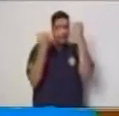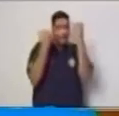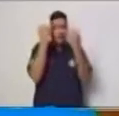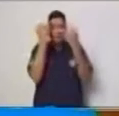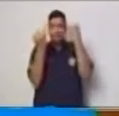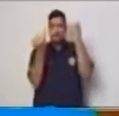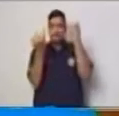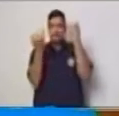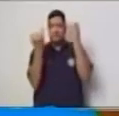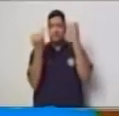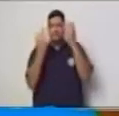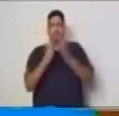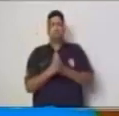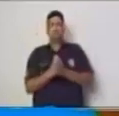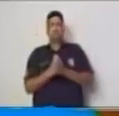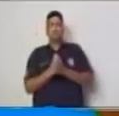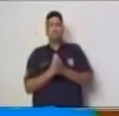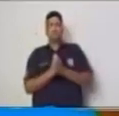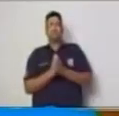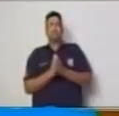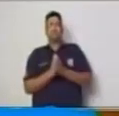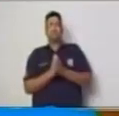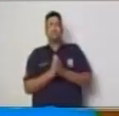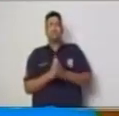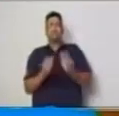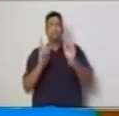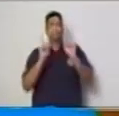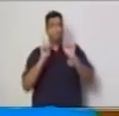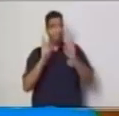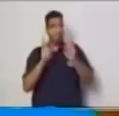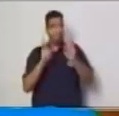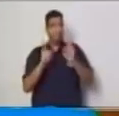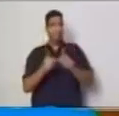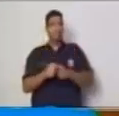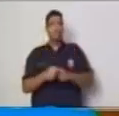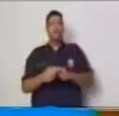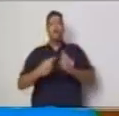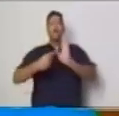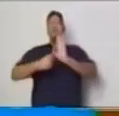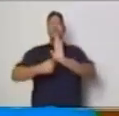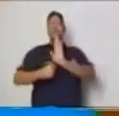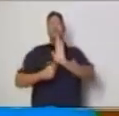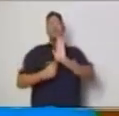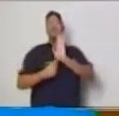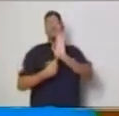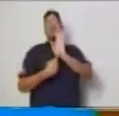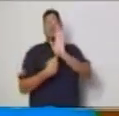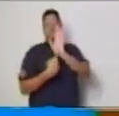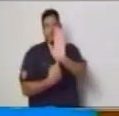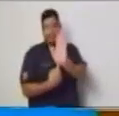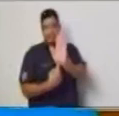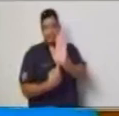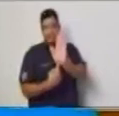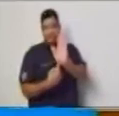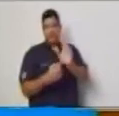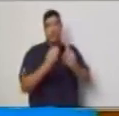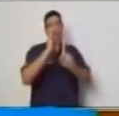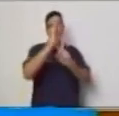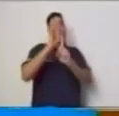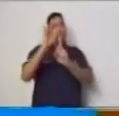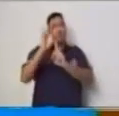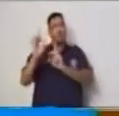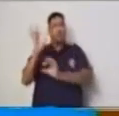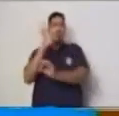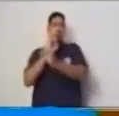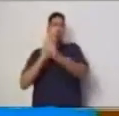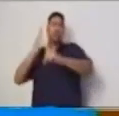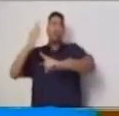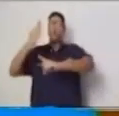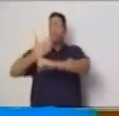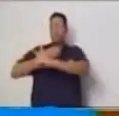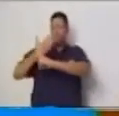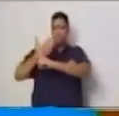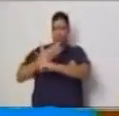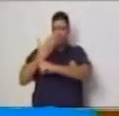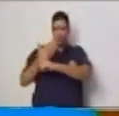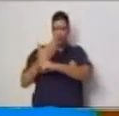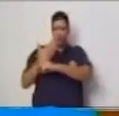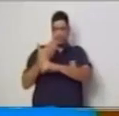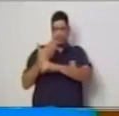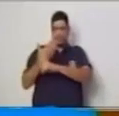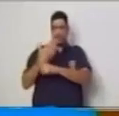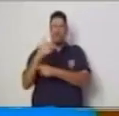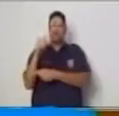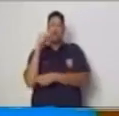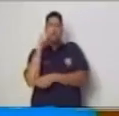que es la siguiente. presentar un enunciado un problema en donde estén